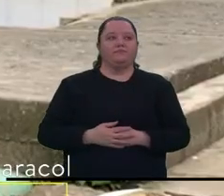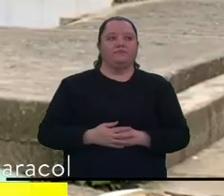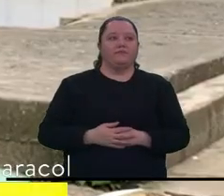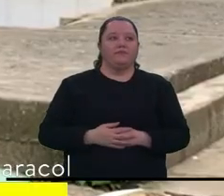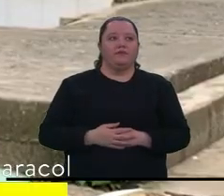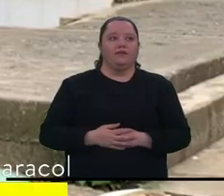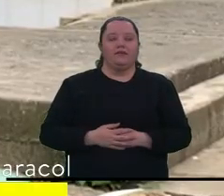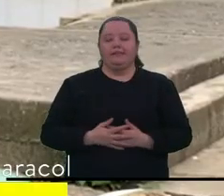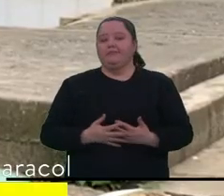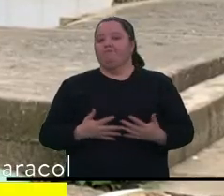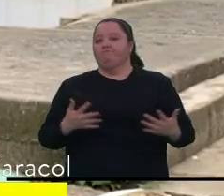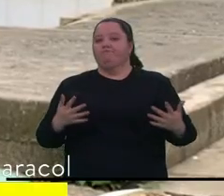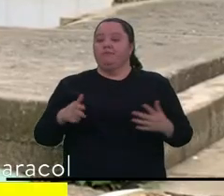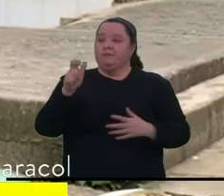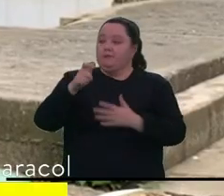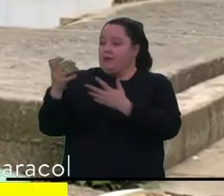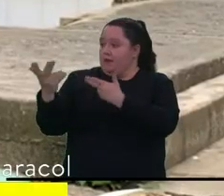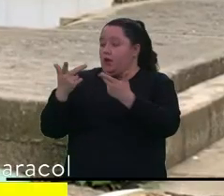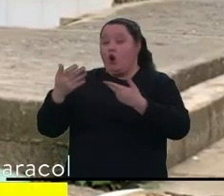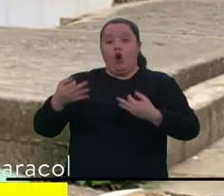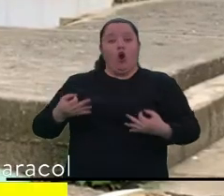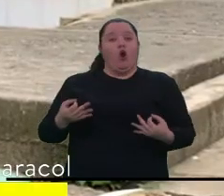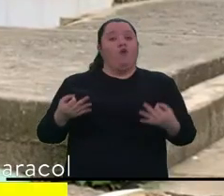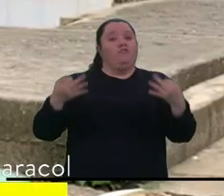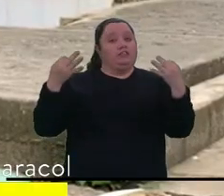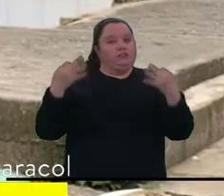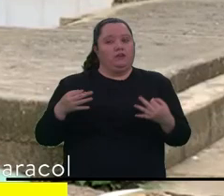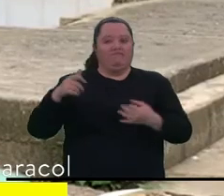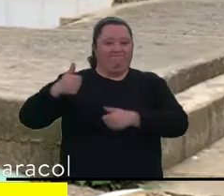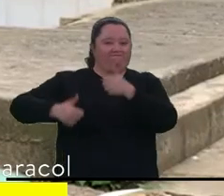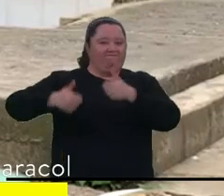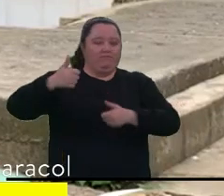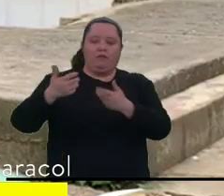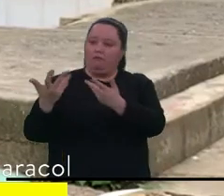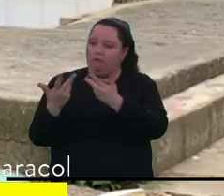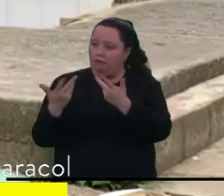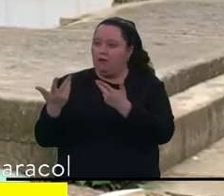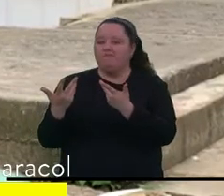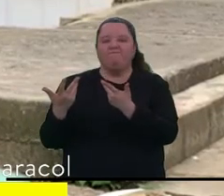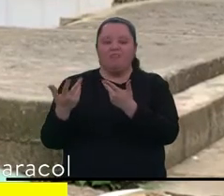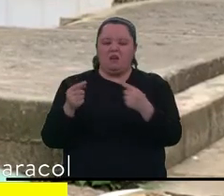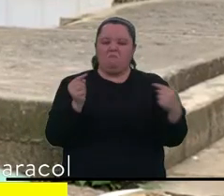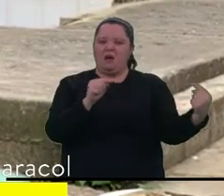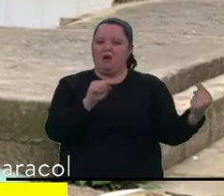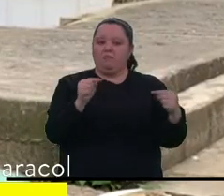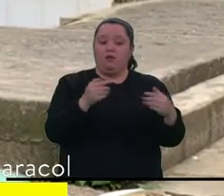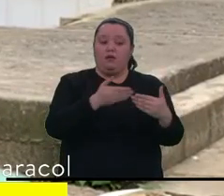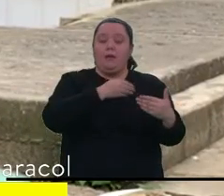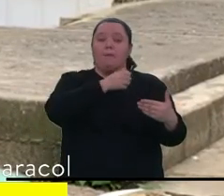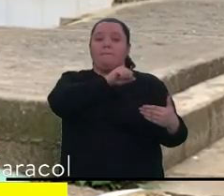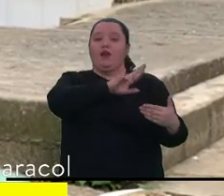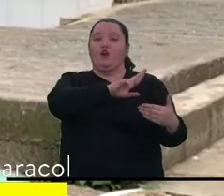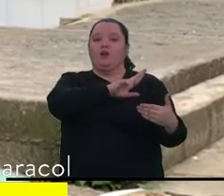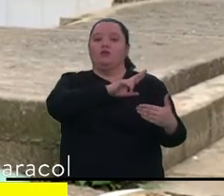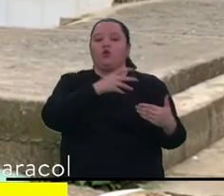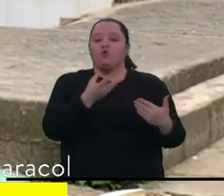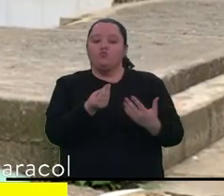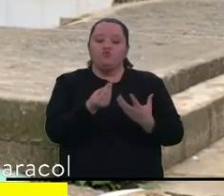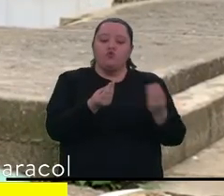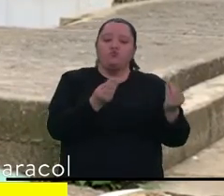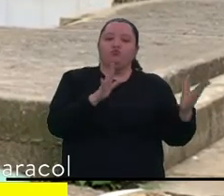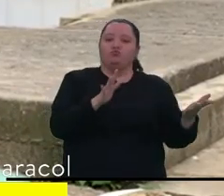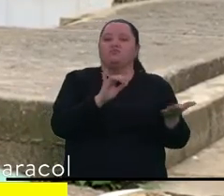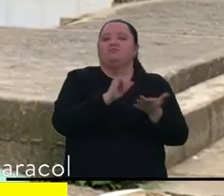Mire, pues las primeras versiones oficiales que entregan las autoridades es que se habrían enfrentado desde el pasado miércoles dos grupos